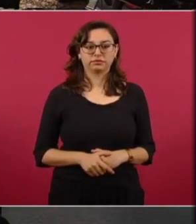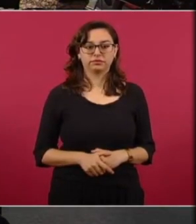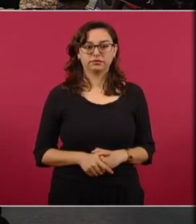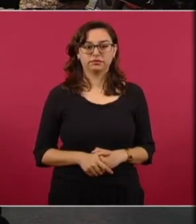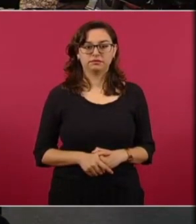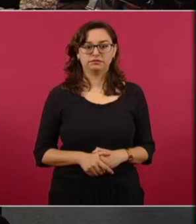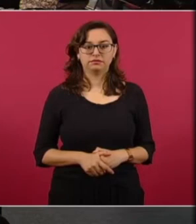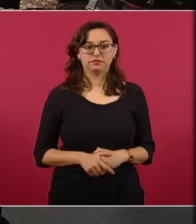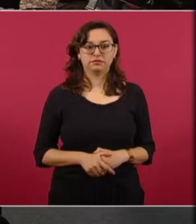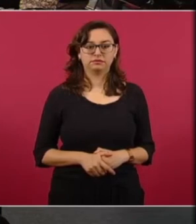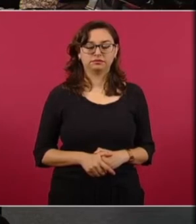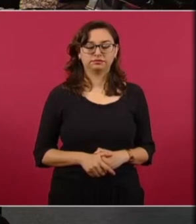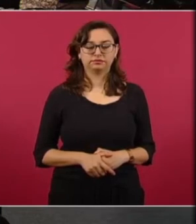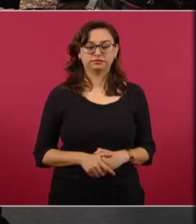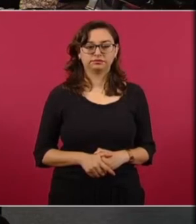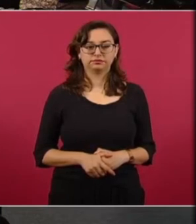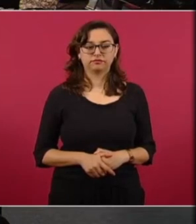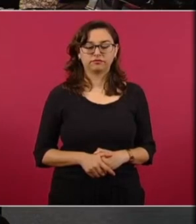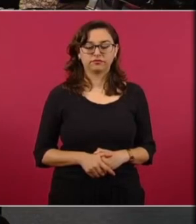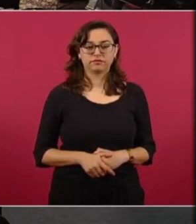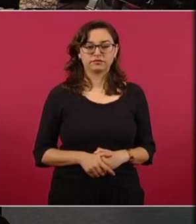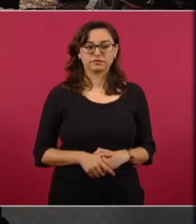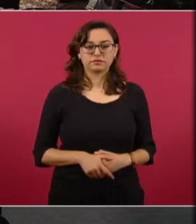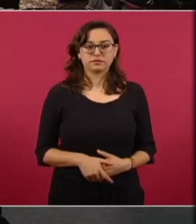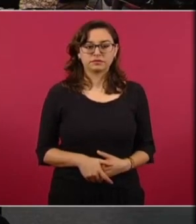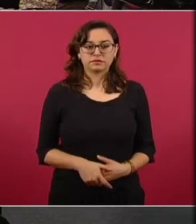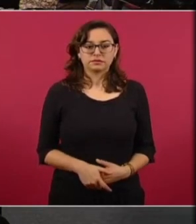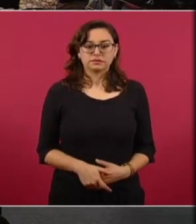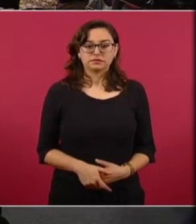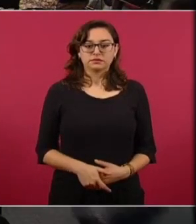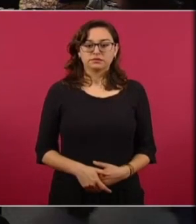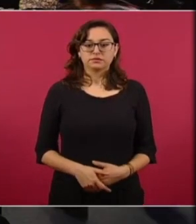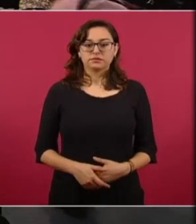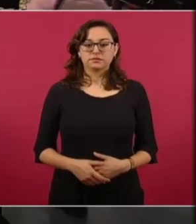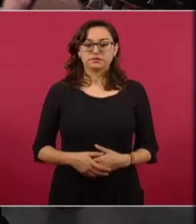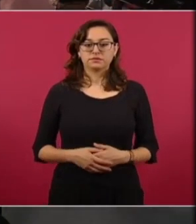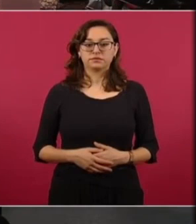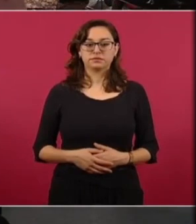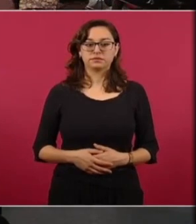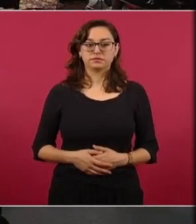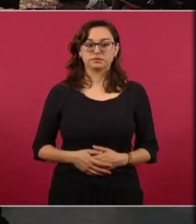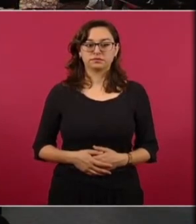bueno ahí va ahorita van a ver creo que hay varios ¿no?